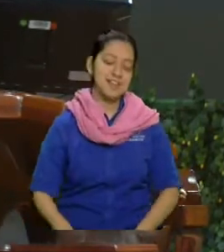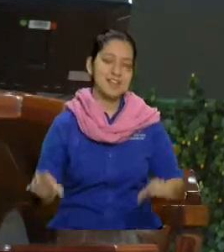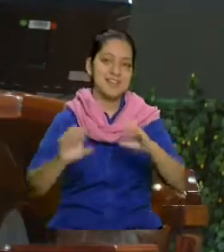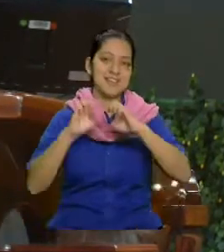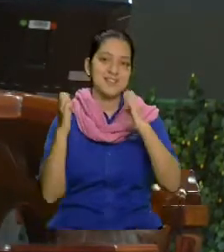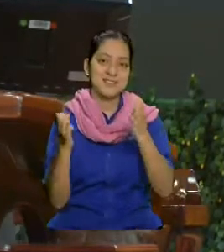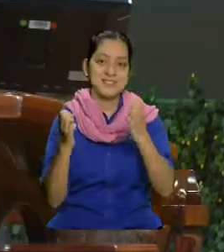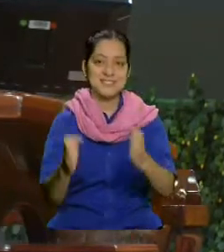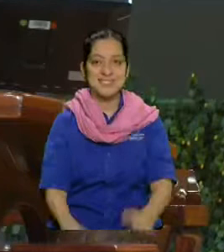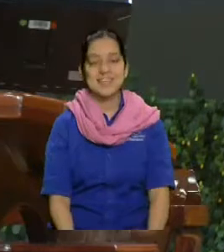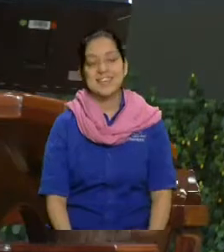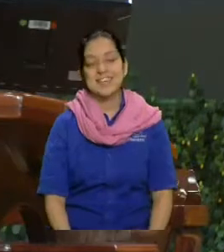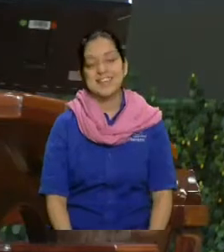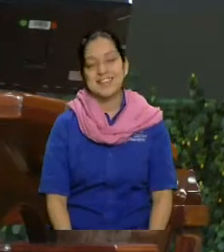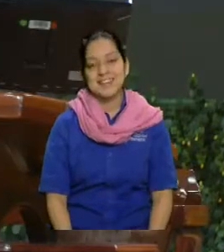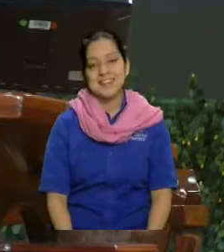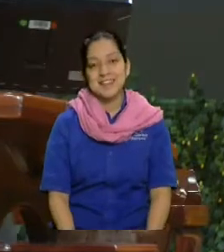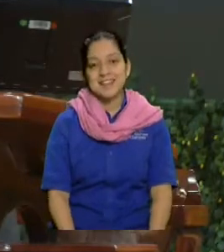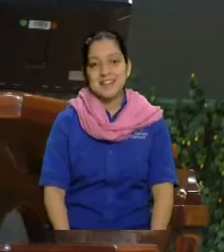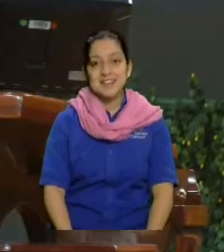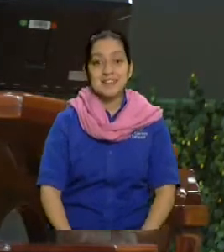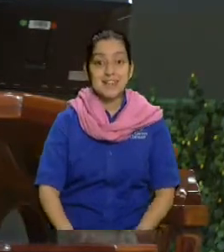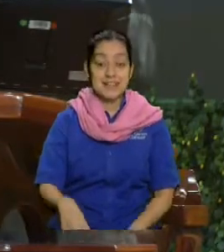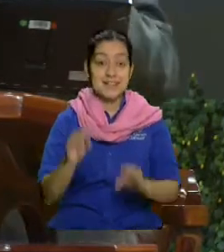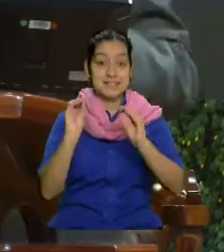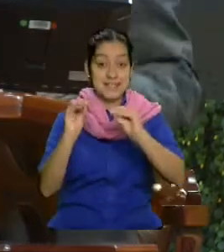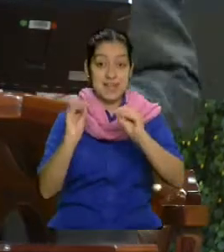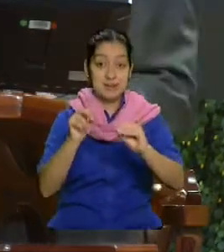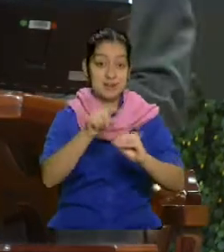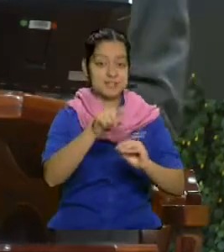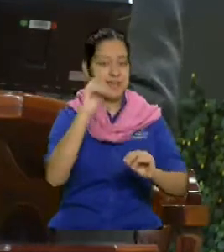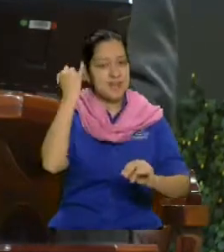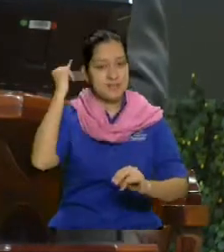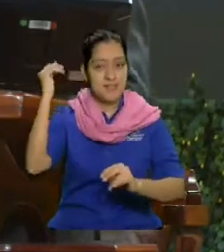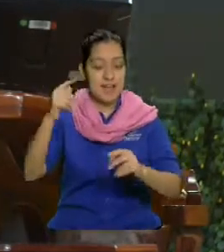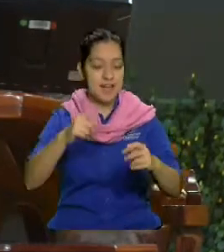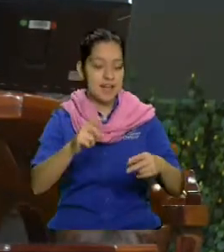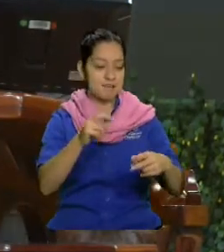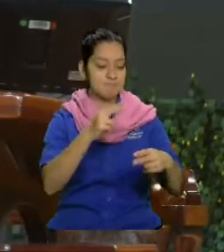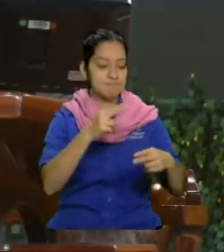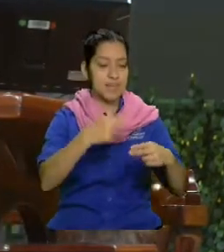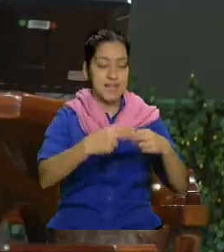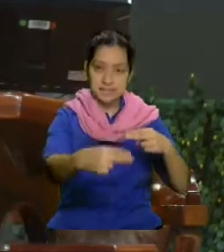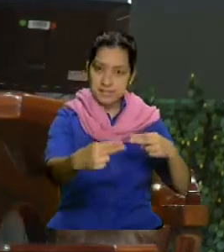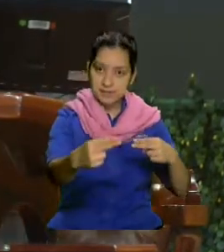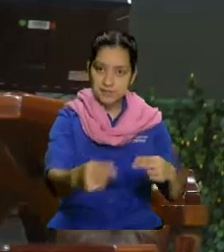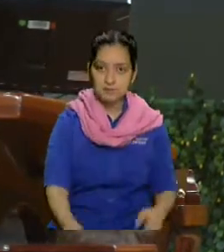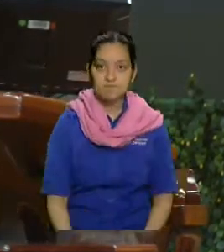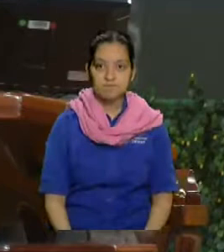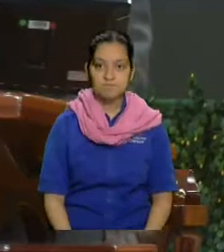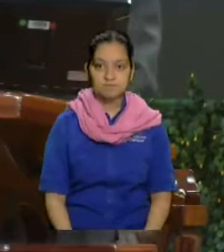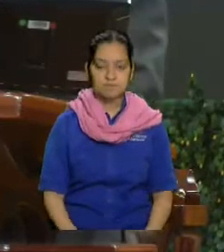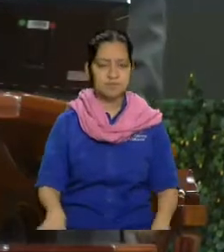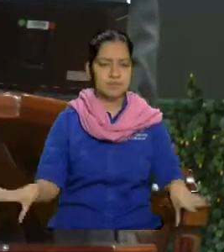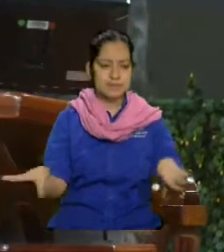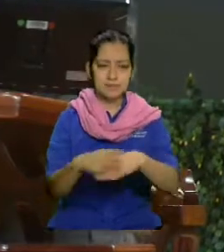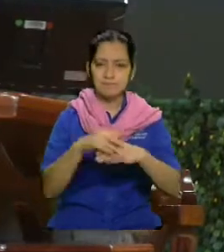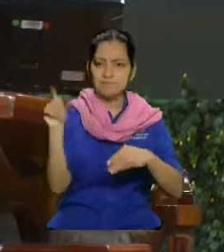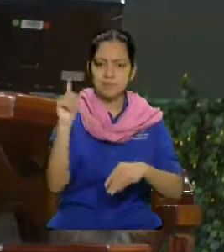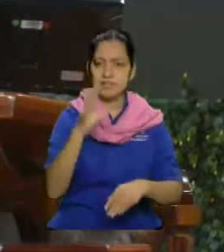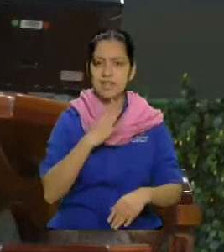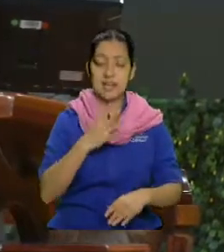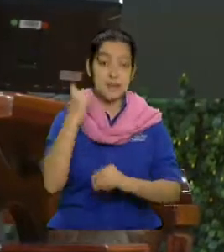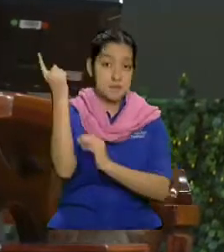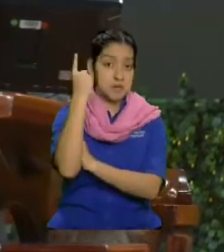Entonces, ellos le fueron trasladando la idea a las generaciones futuras, que el matrimonio no tenía ninguna